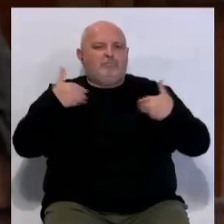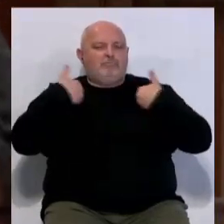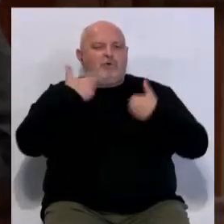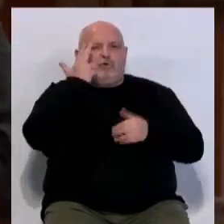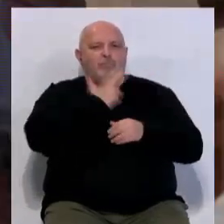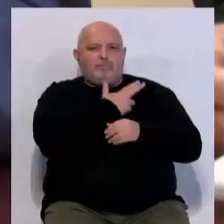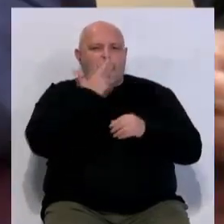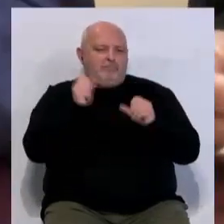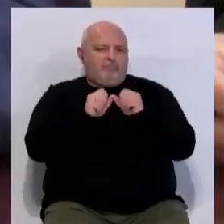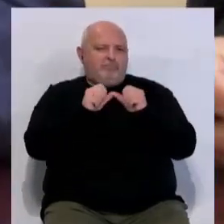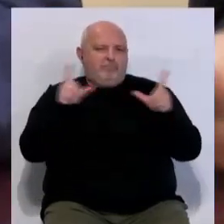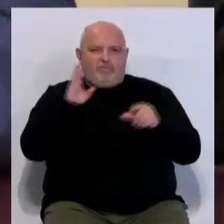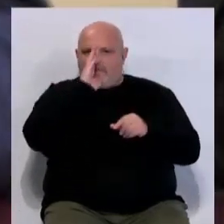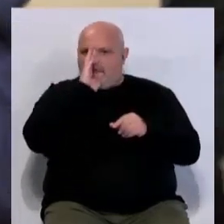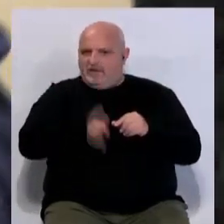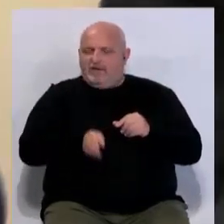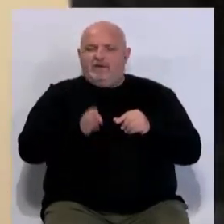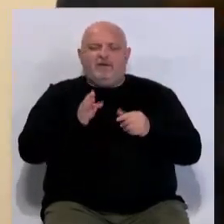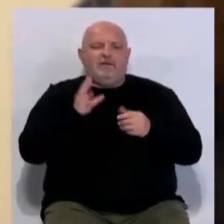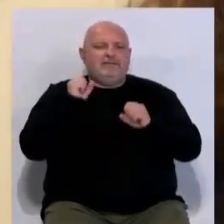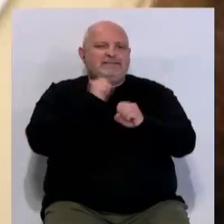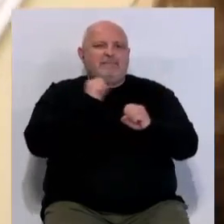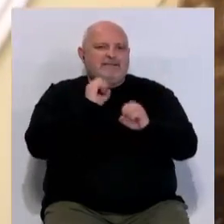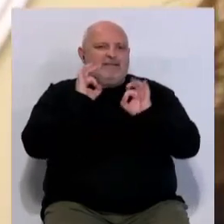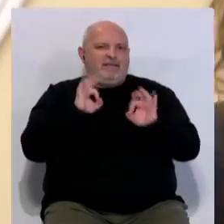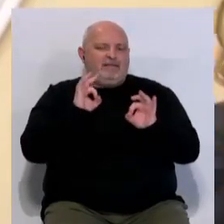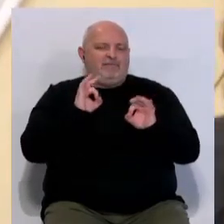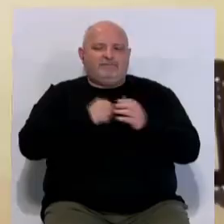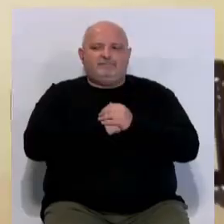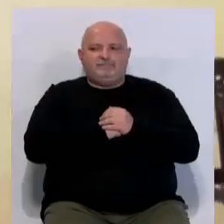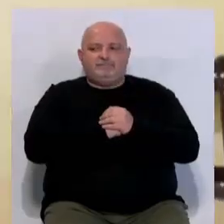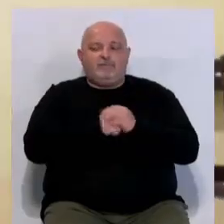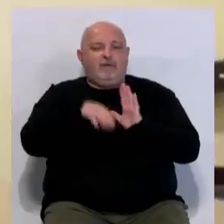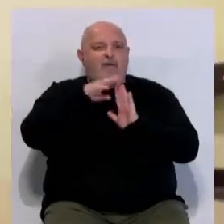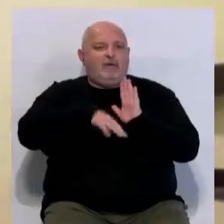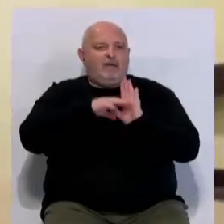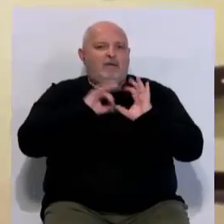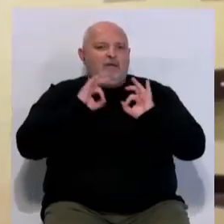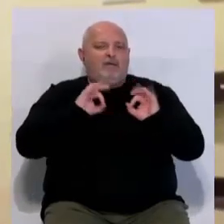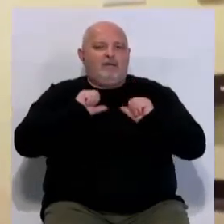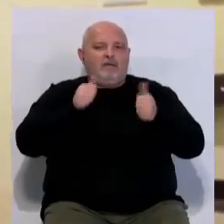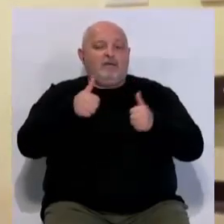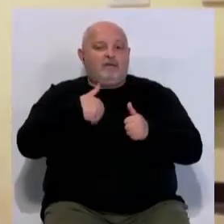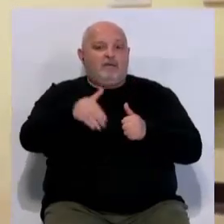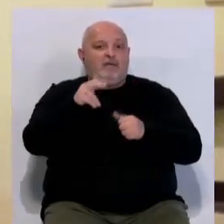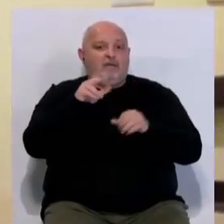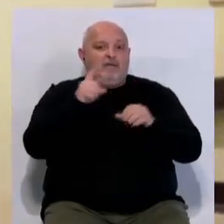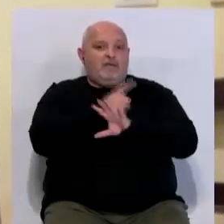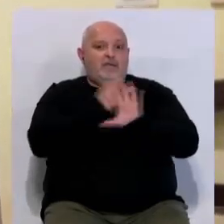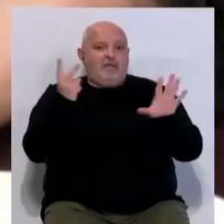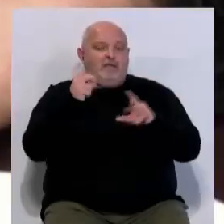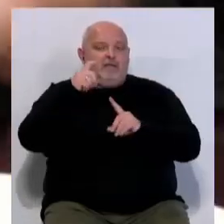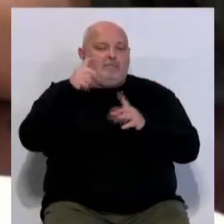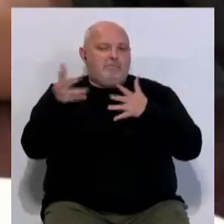compromete a la retransmisión en directo de la Semana Santa gaditana. La programación especial comenzará el próximo 17